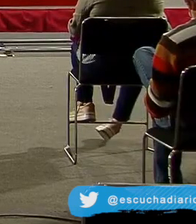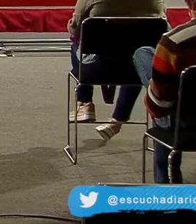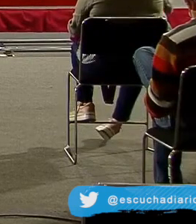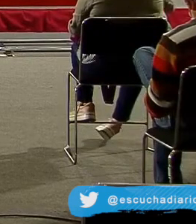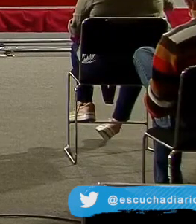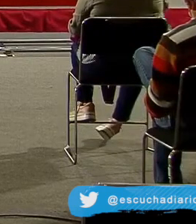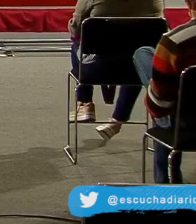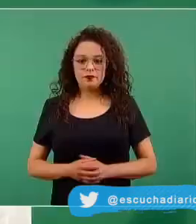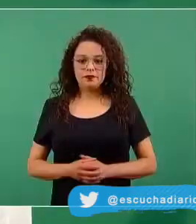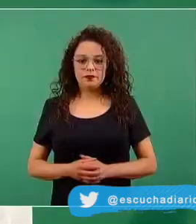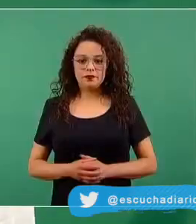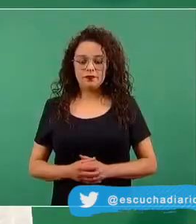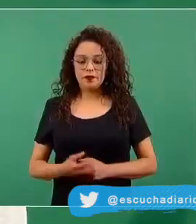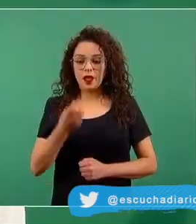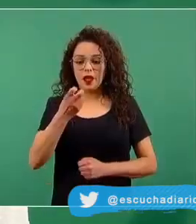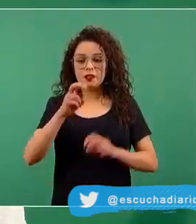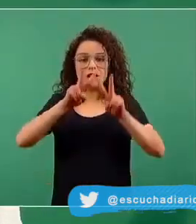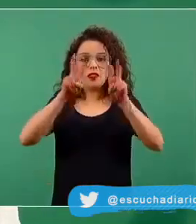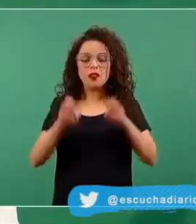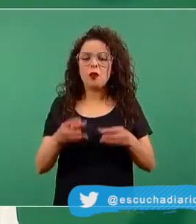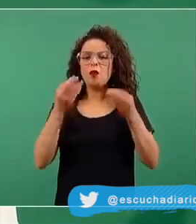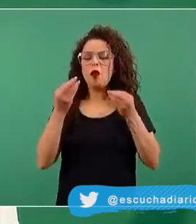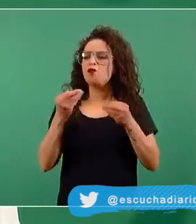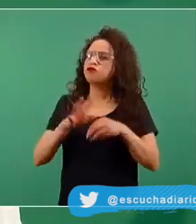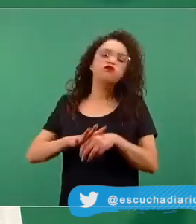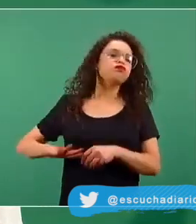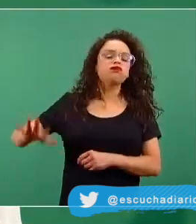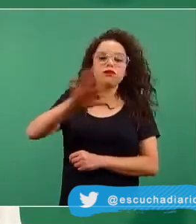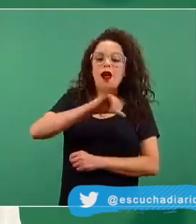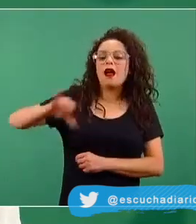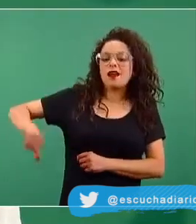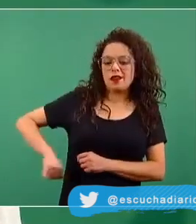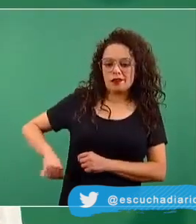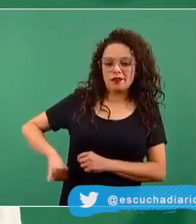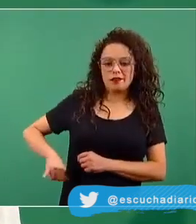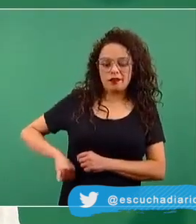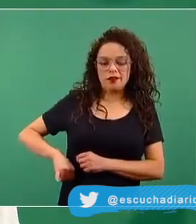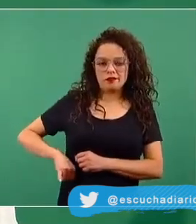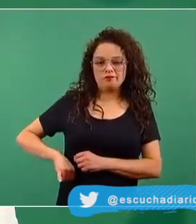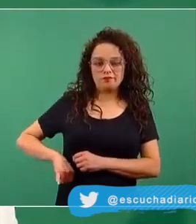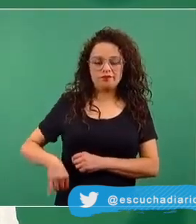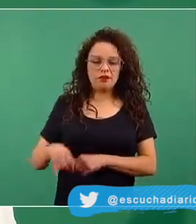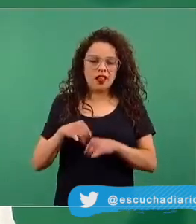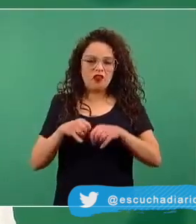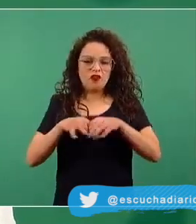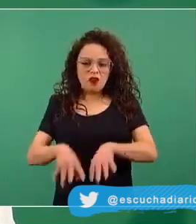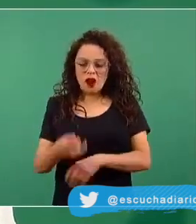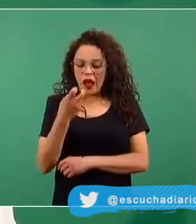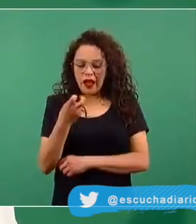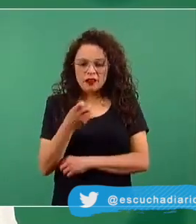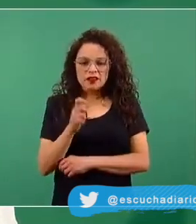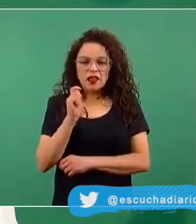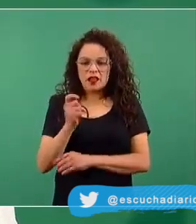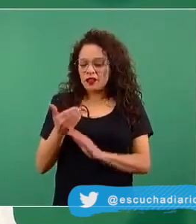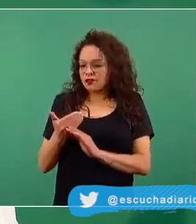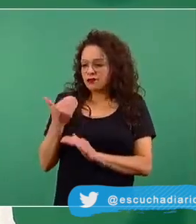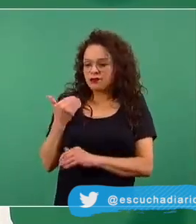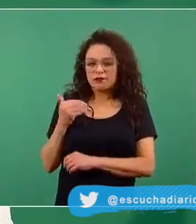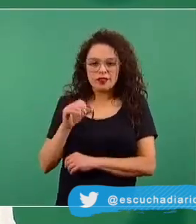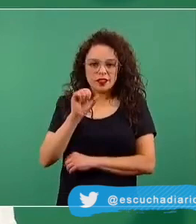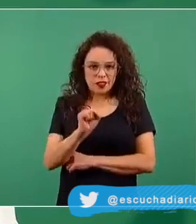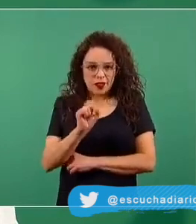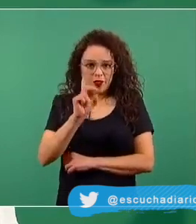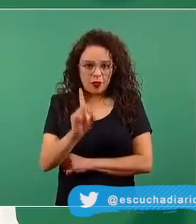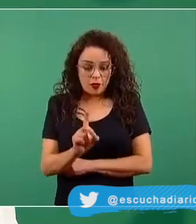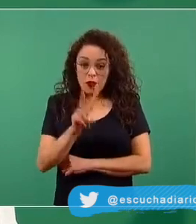varios medios de comunicación o de información a lo largo del fin de semana. Es algo que, desde luego, sí muy